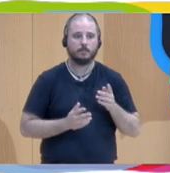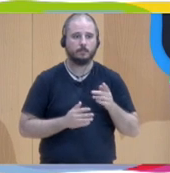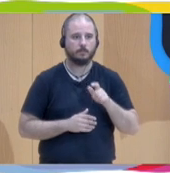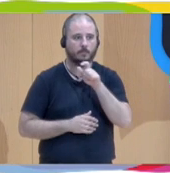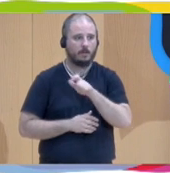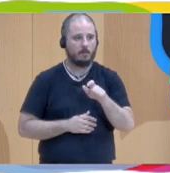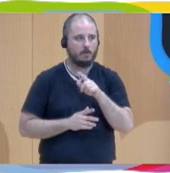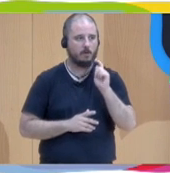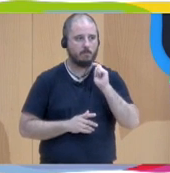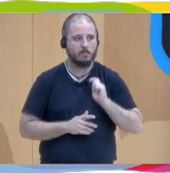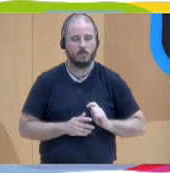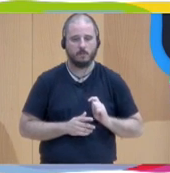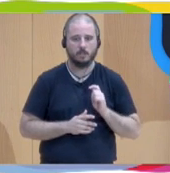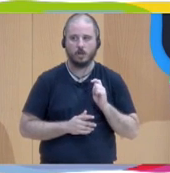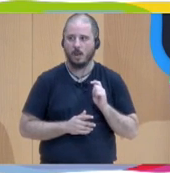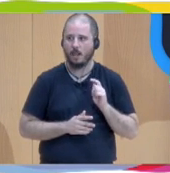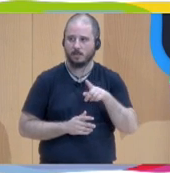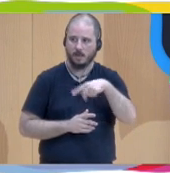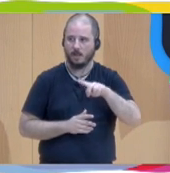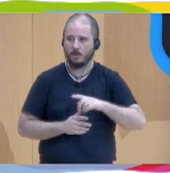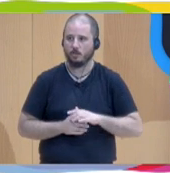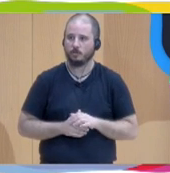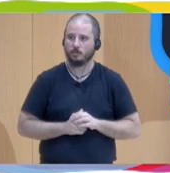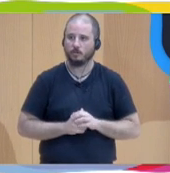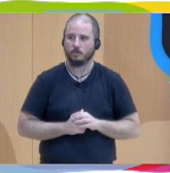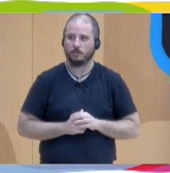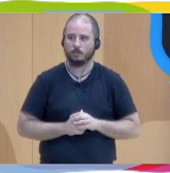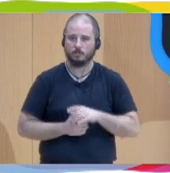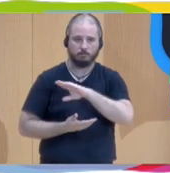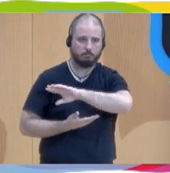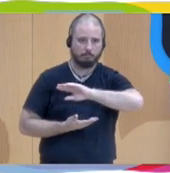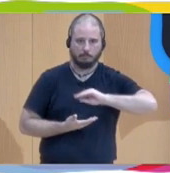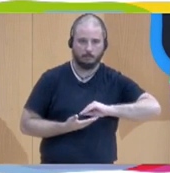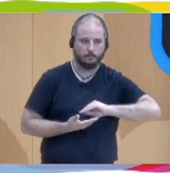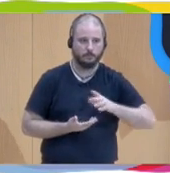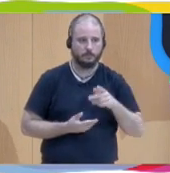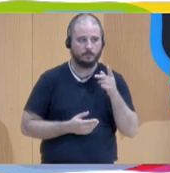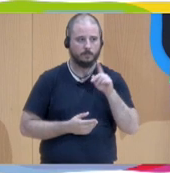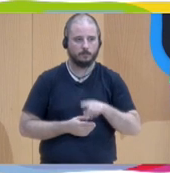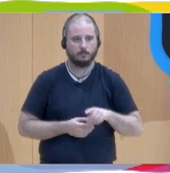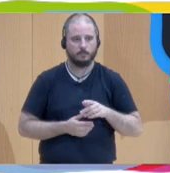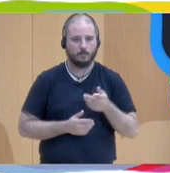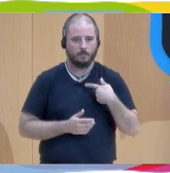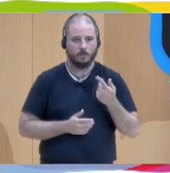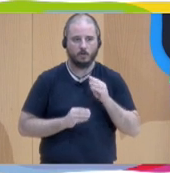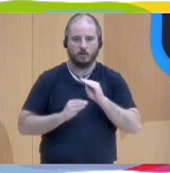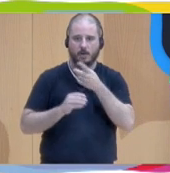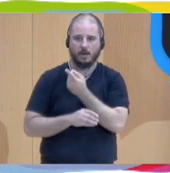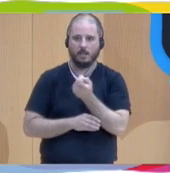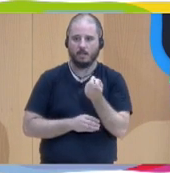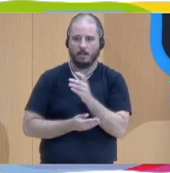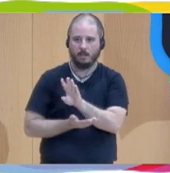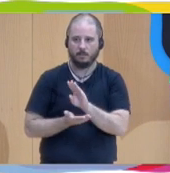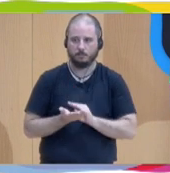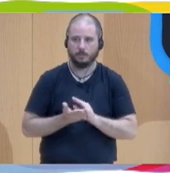profesionales acojan y interpreten esas necesidades que tienen las